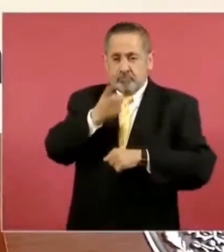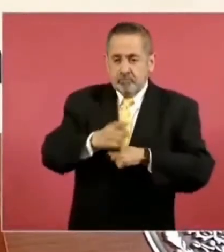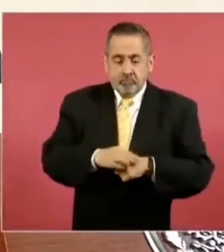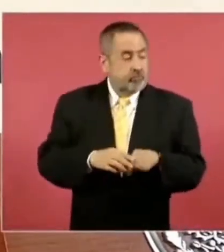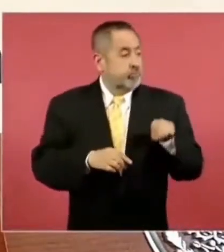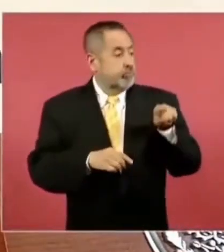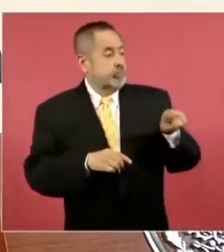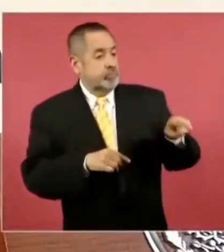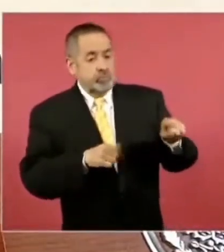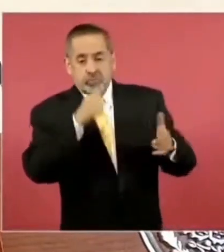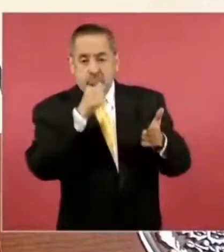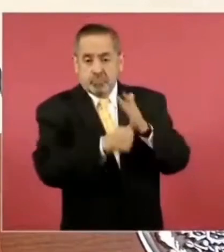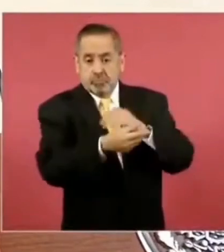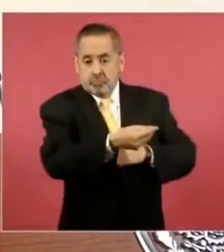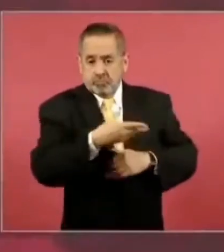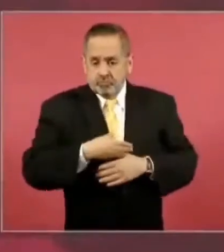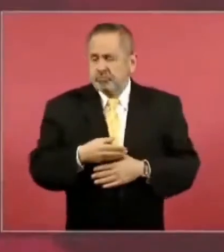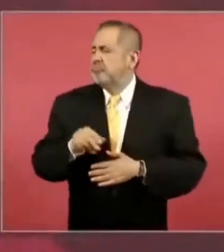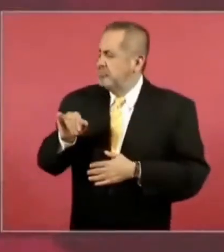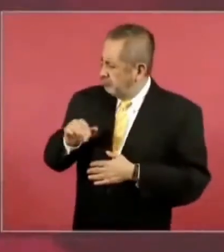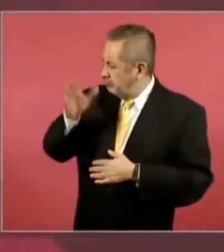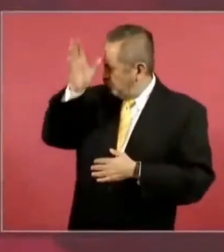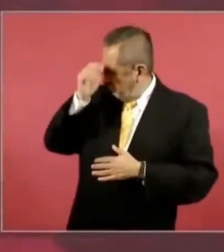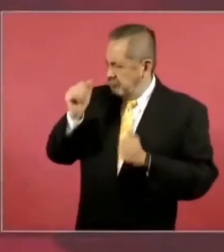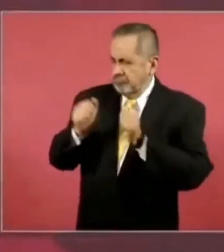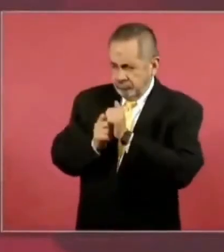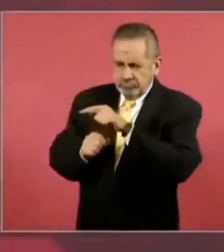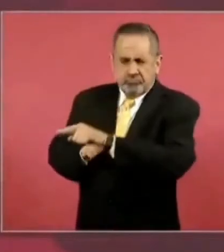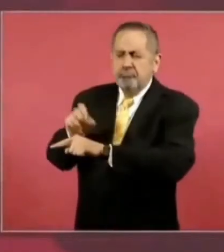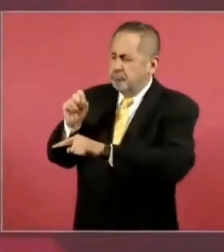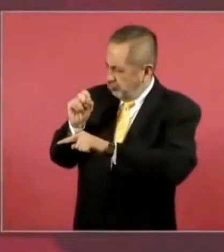me envió una carta diciendo que está de acuerdo.